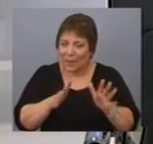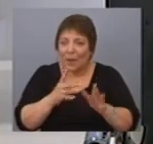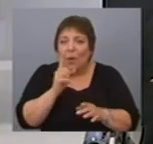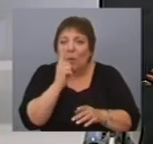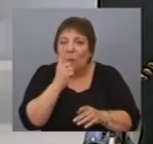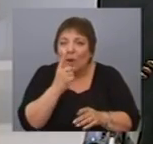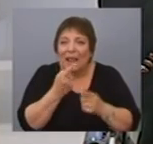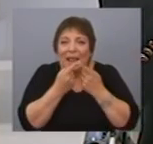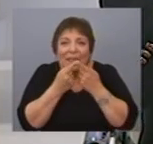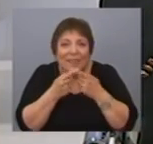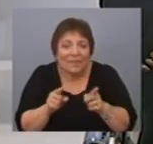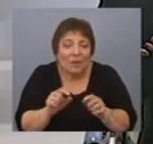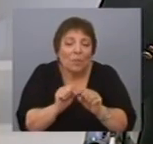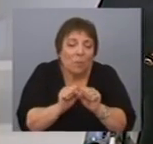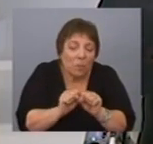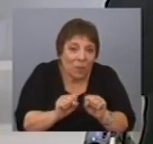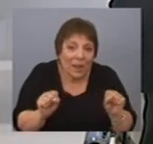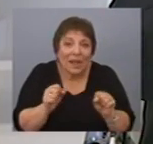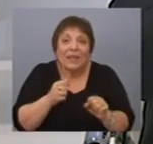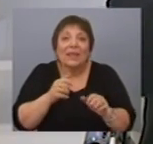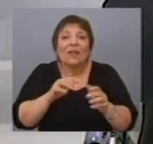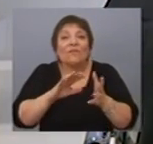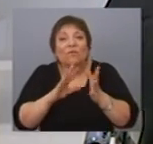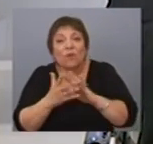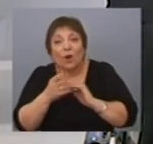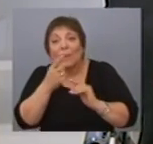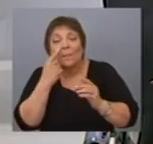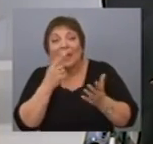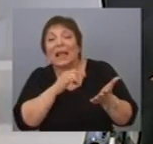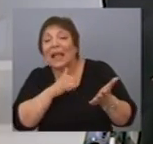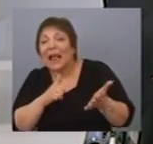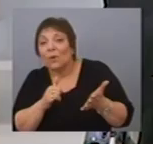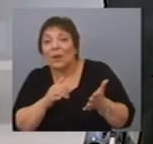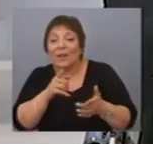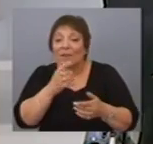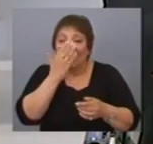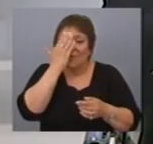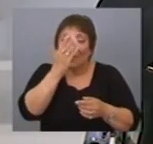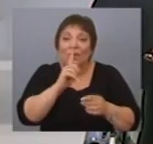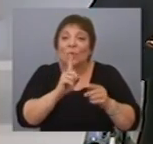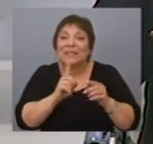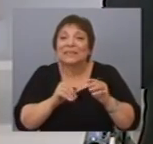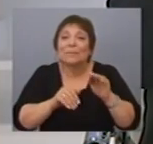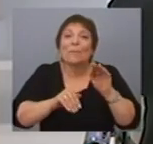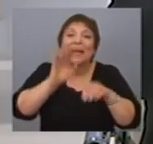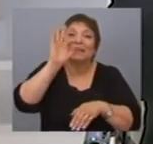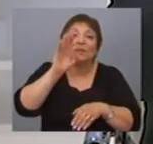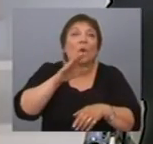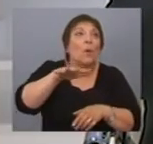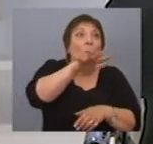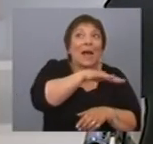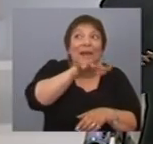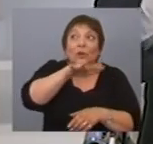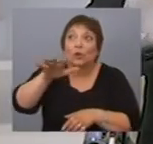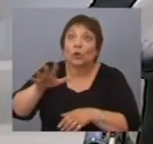diferencia es que, según la forma que uno calcule, el Frente Amplio no habría sido la mayoría en todos los barrios de la